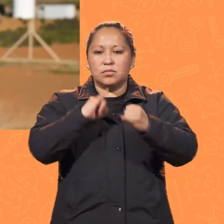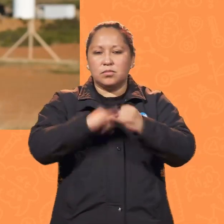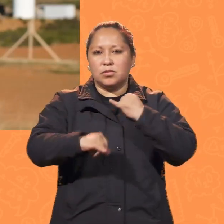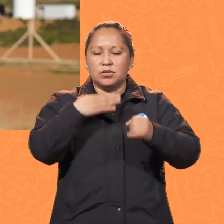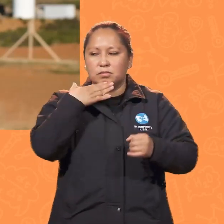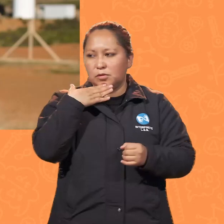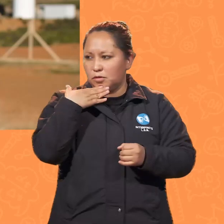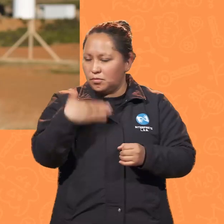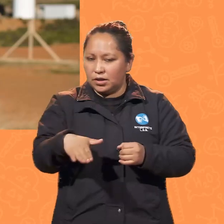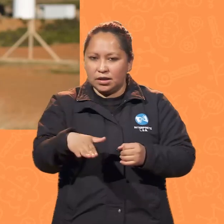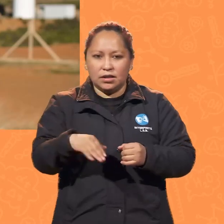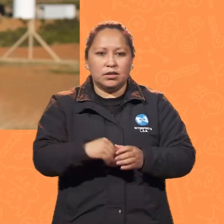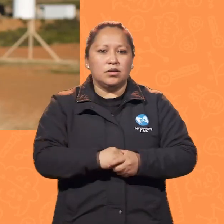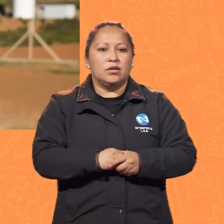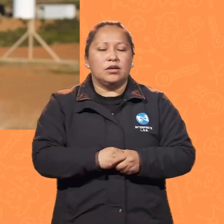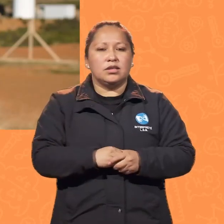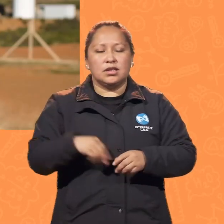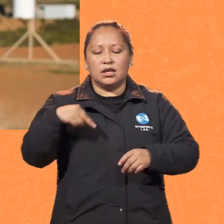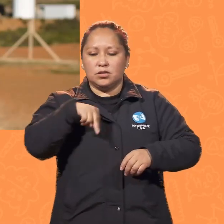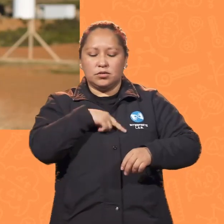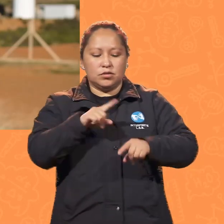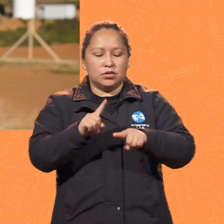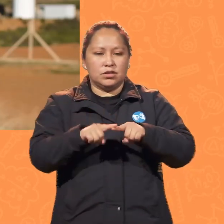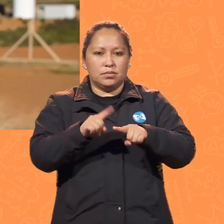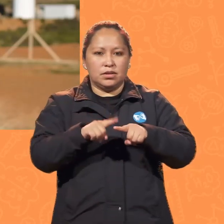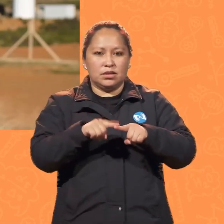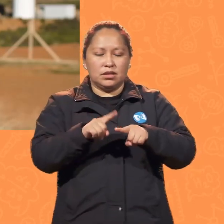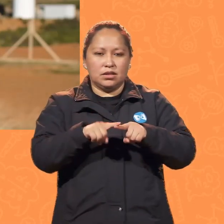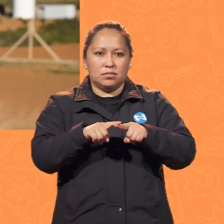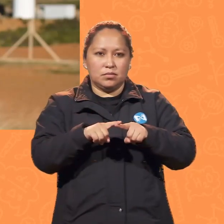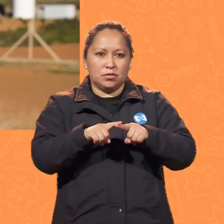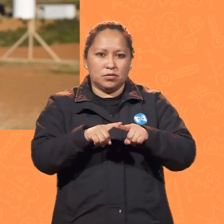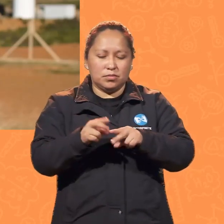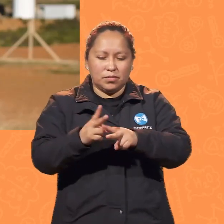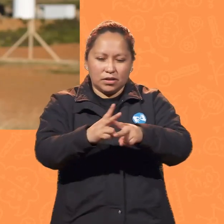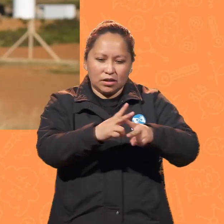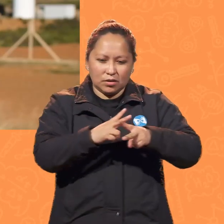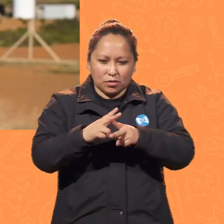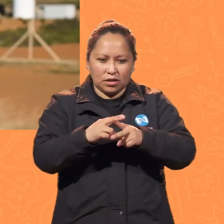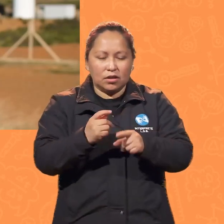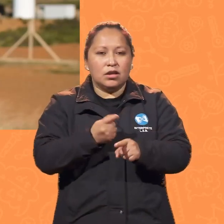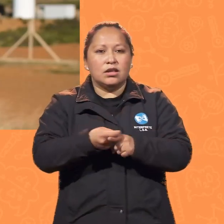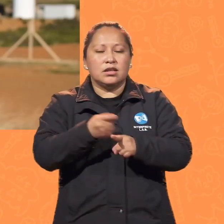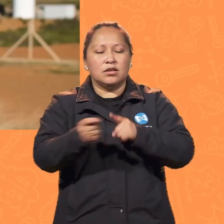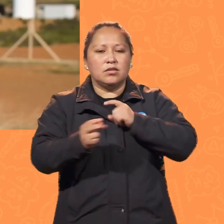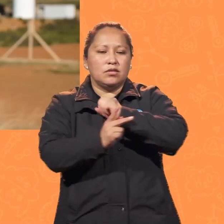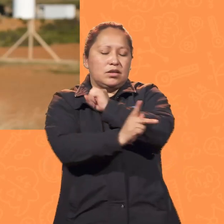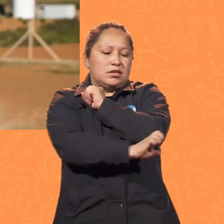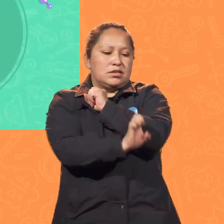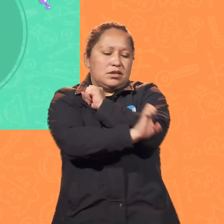una desventaja es que dependemos para el mantenimiento de tecnologías del exterior.